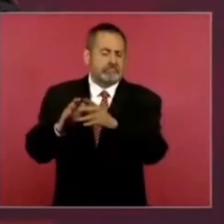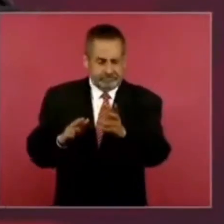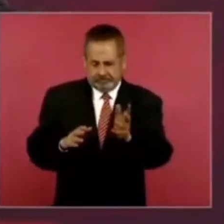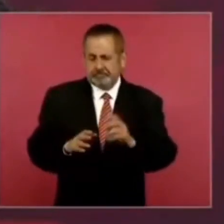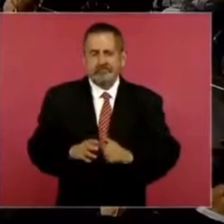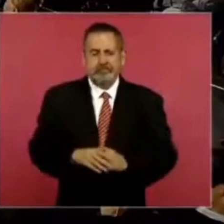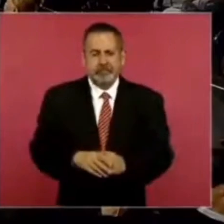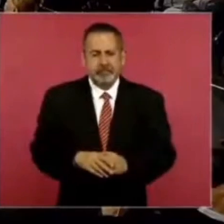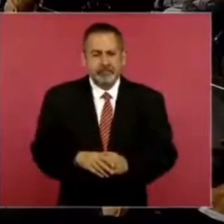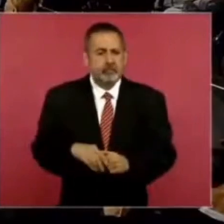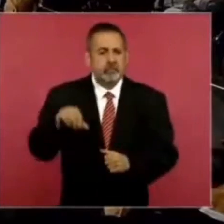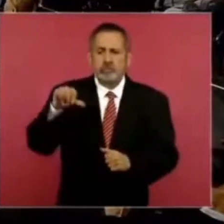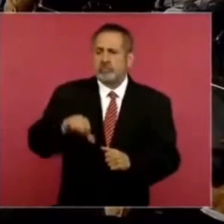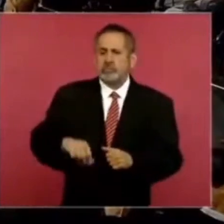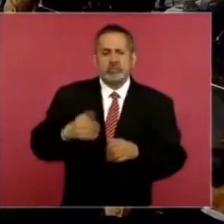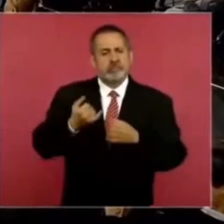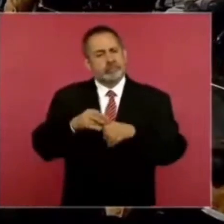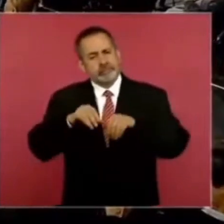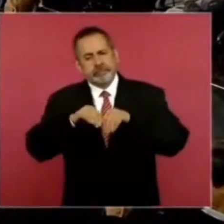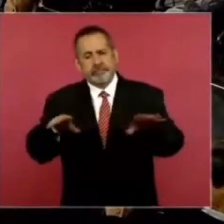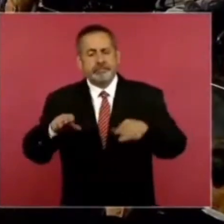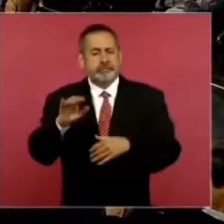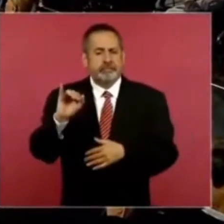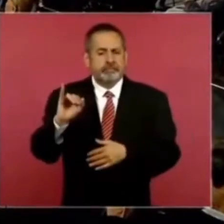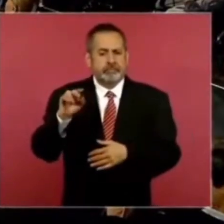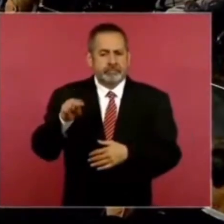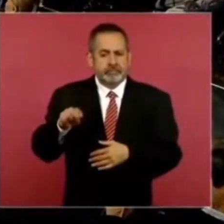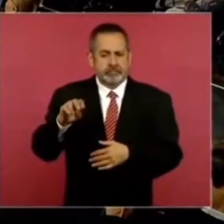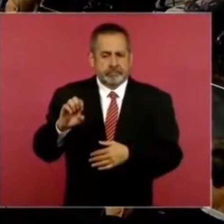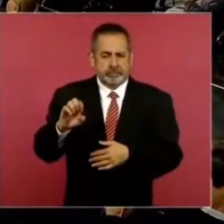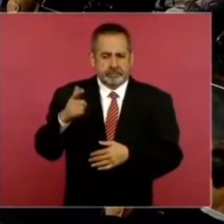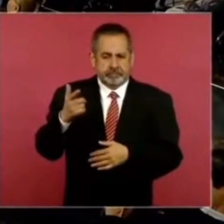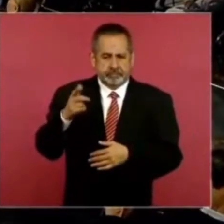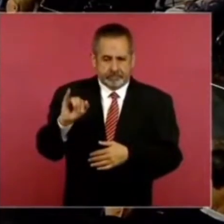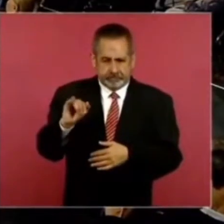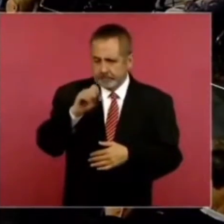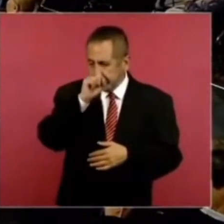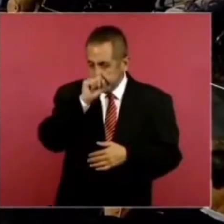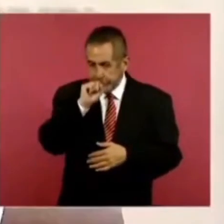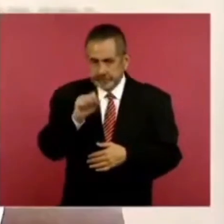Hoy se da a conocer en el Inegi también